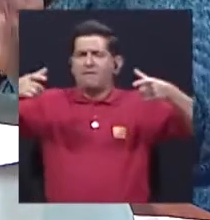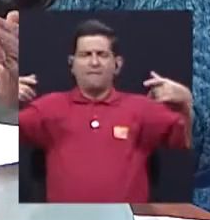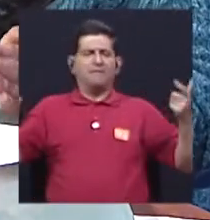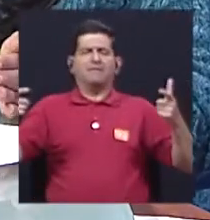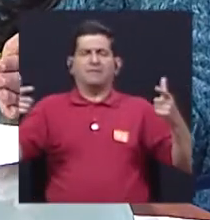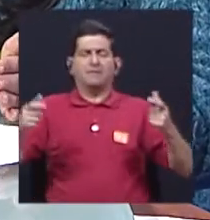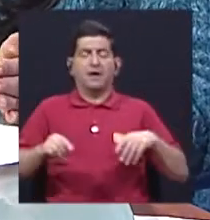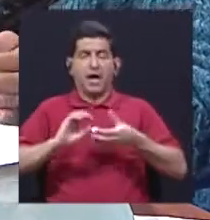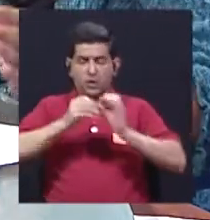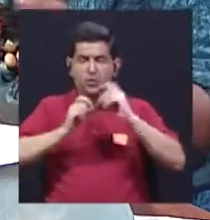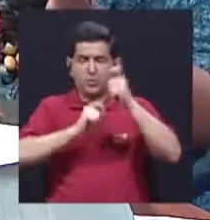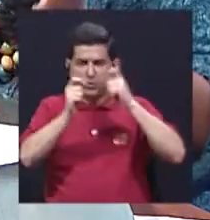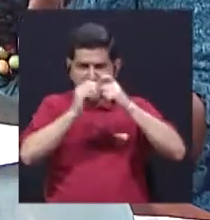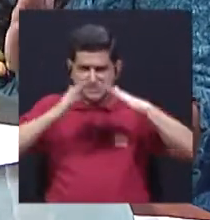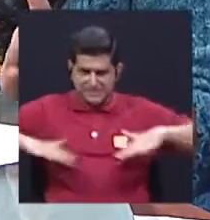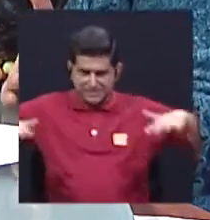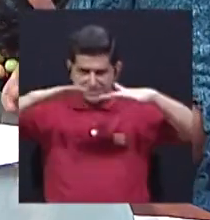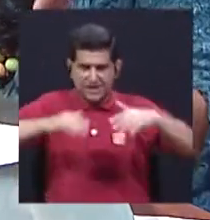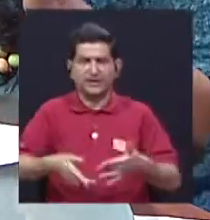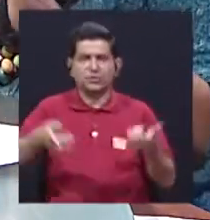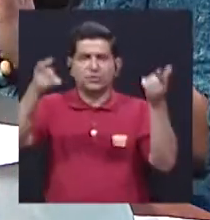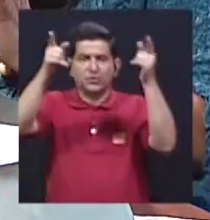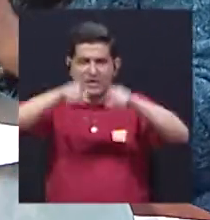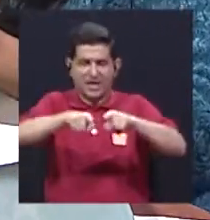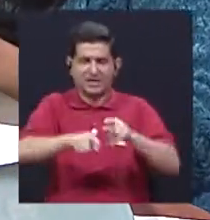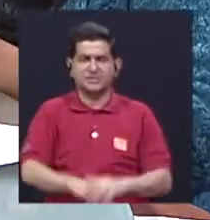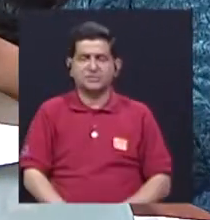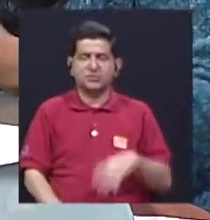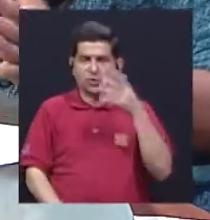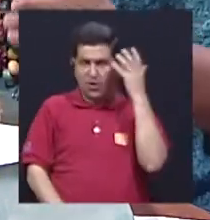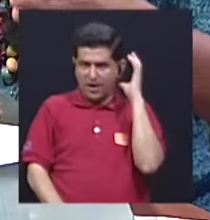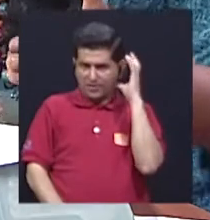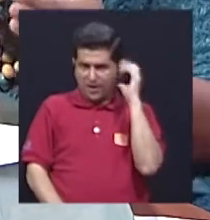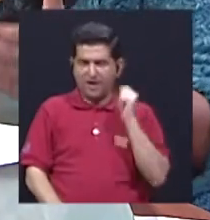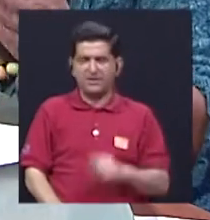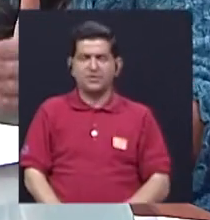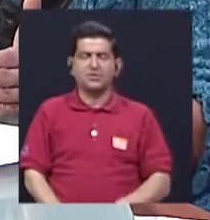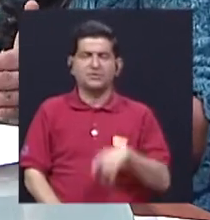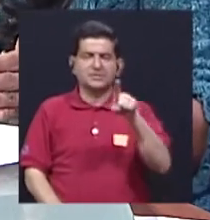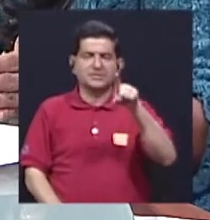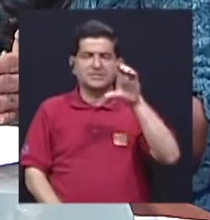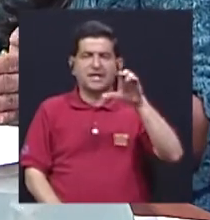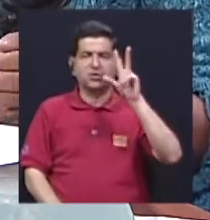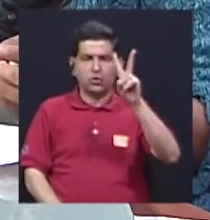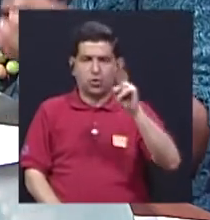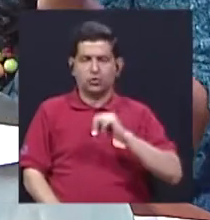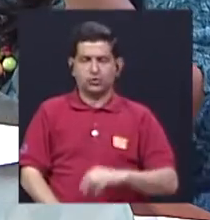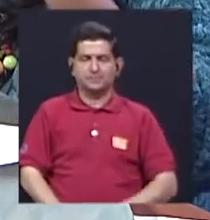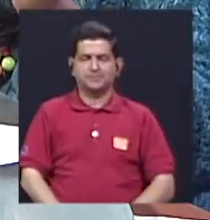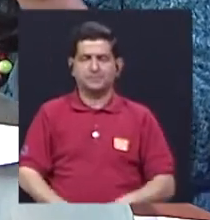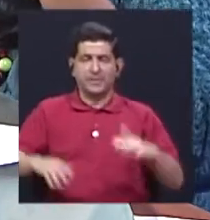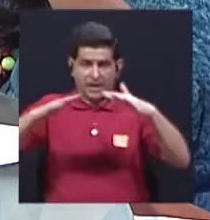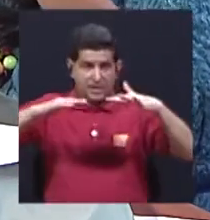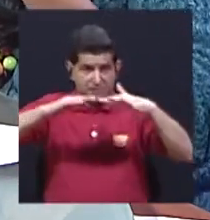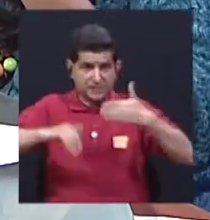una cierta cantidad de espacios, por ejemplo, en el caso de emisoras de radio, caben 102. Y es importante que esté claro